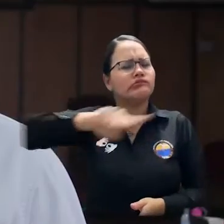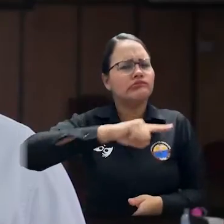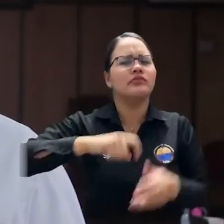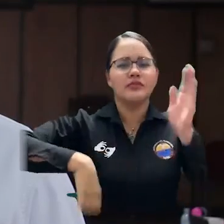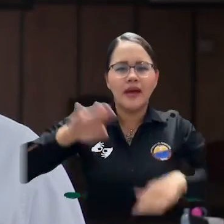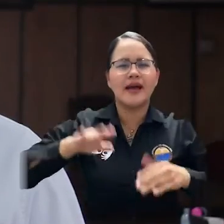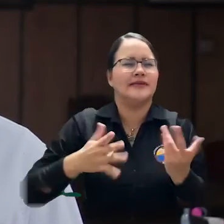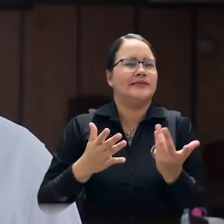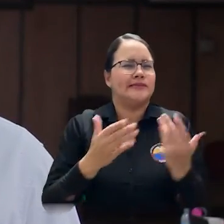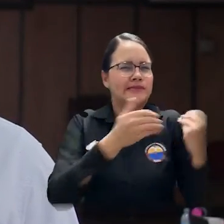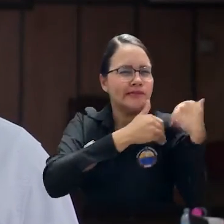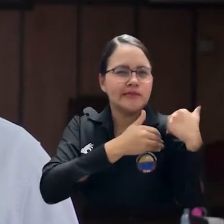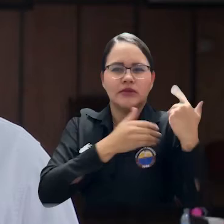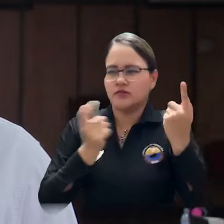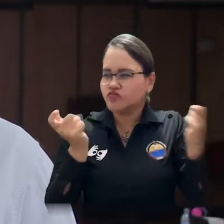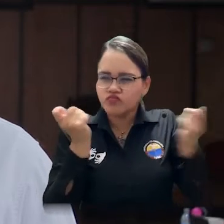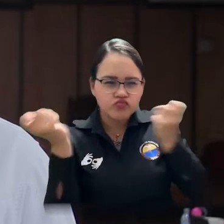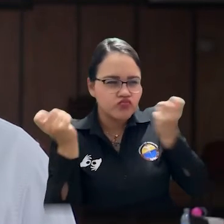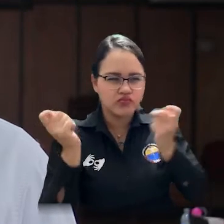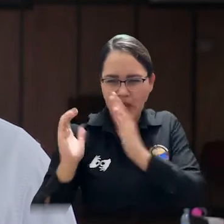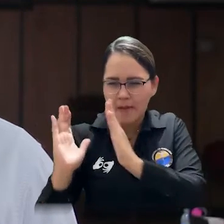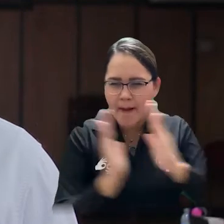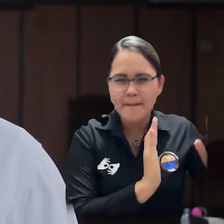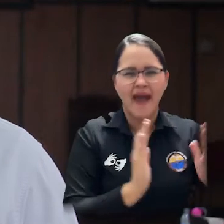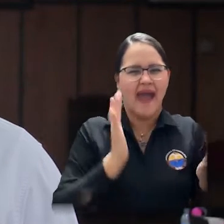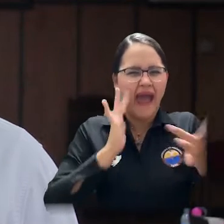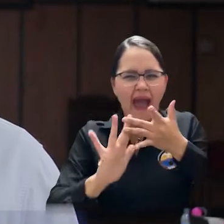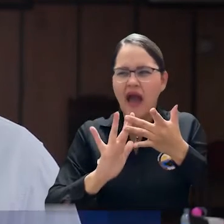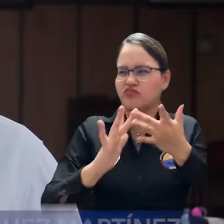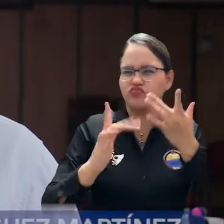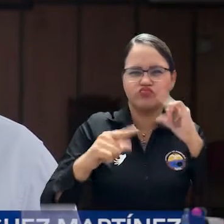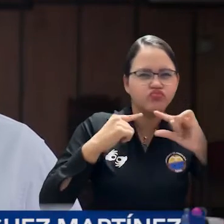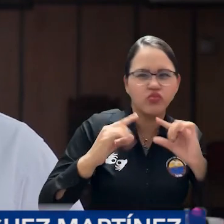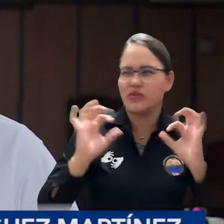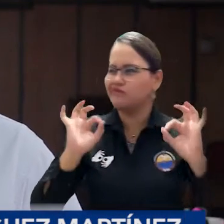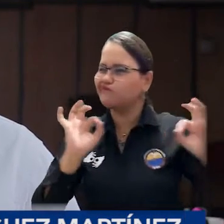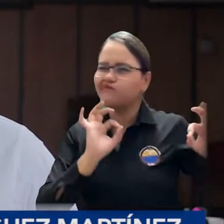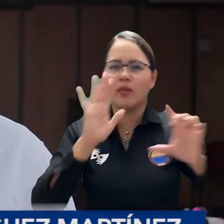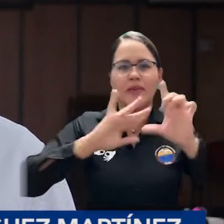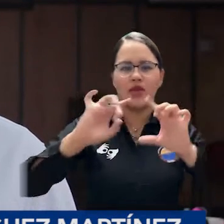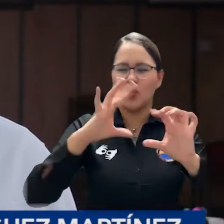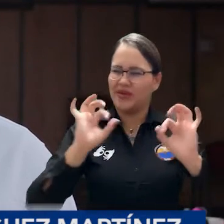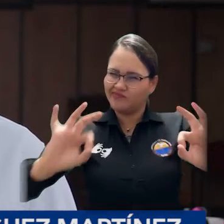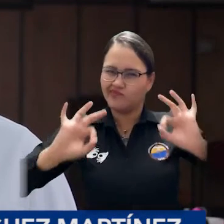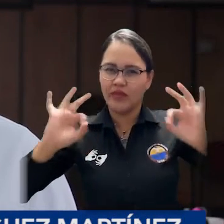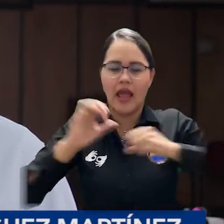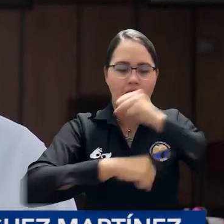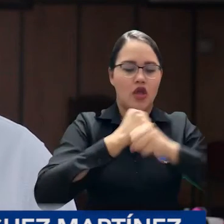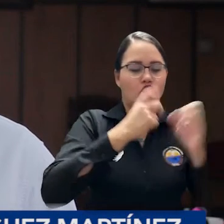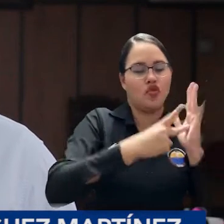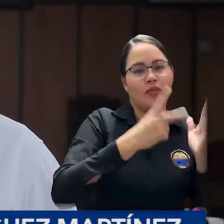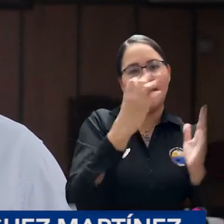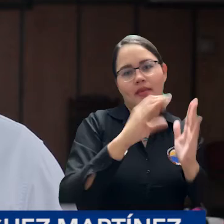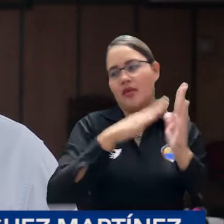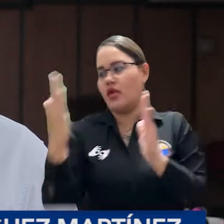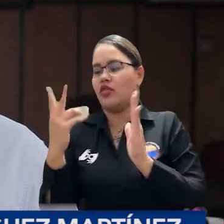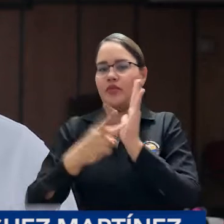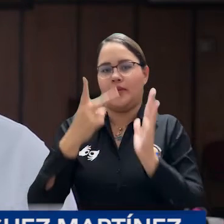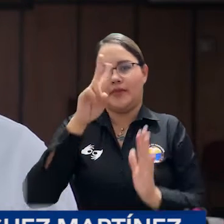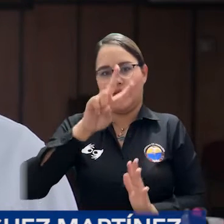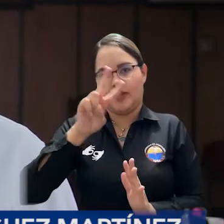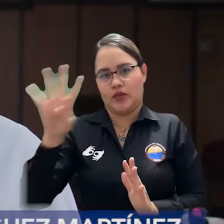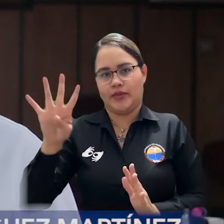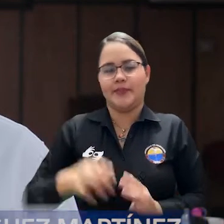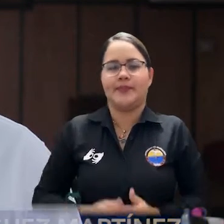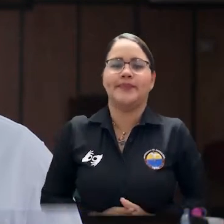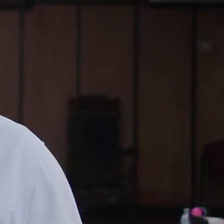Y así entonces, con la instalación del comité de garantía y consulta, comienza, se inicia toda la etapa de consulta